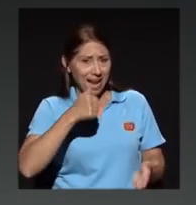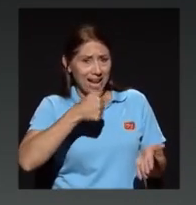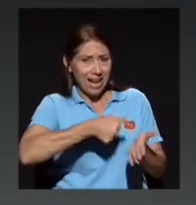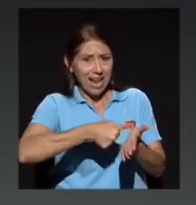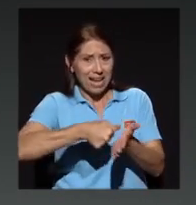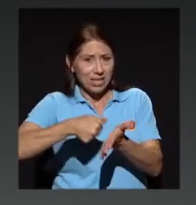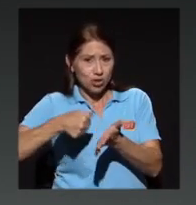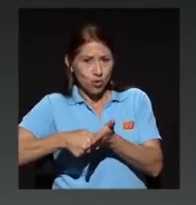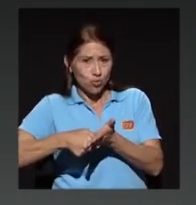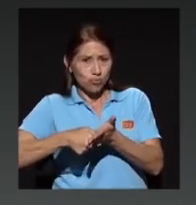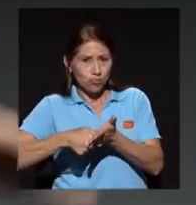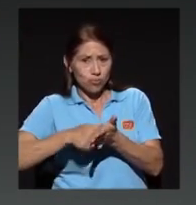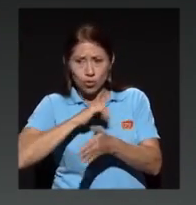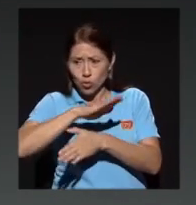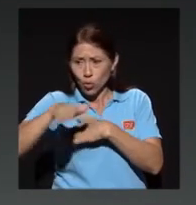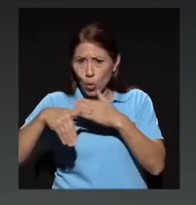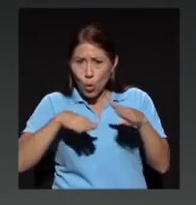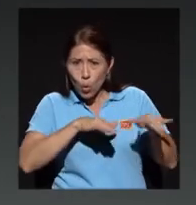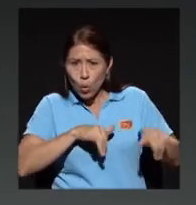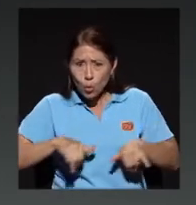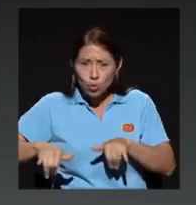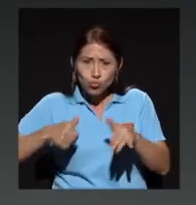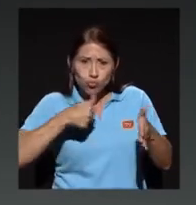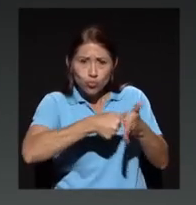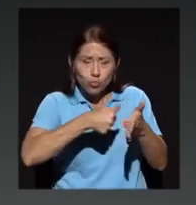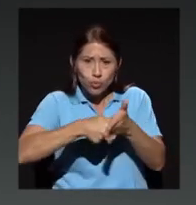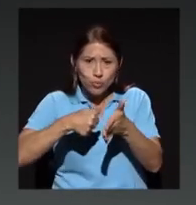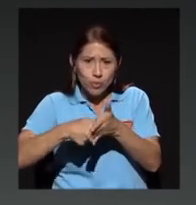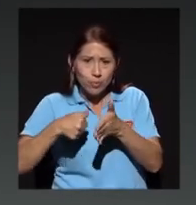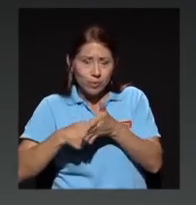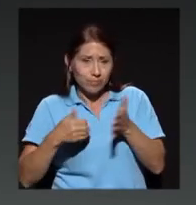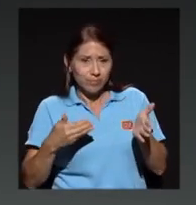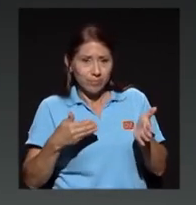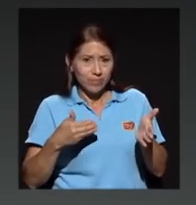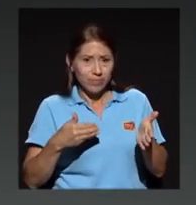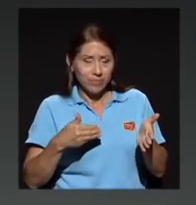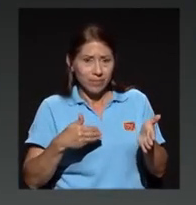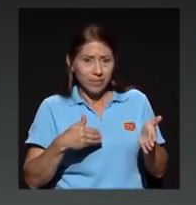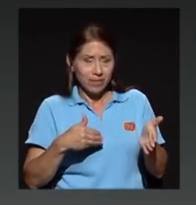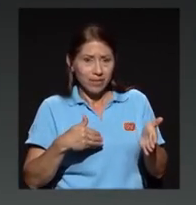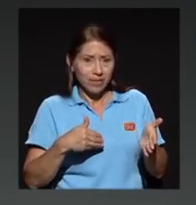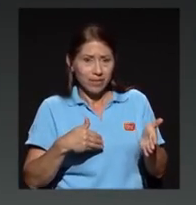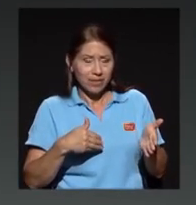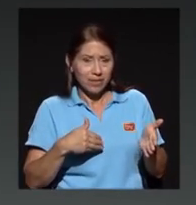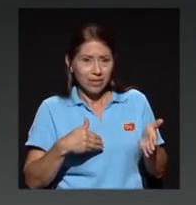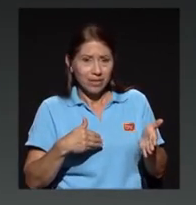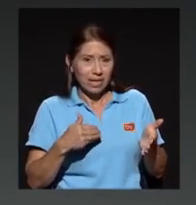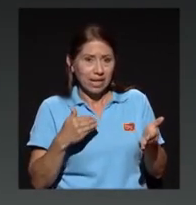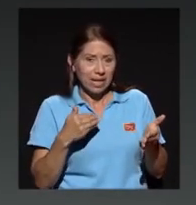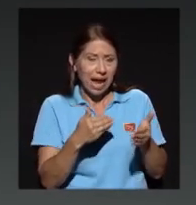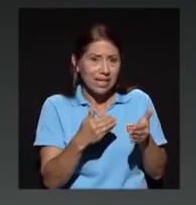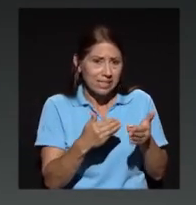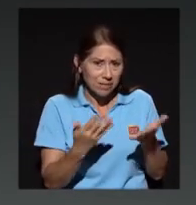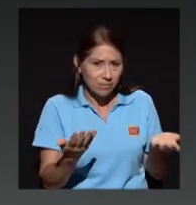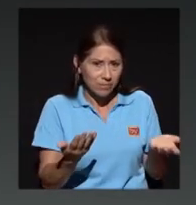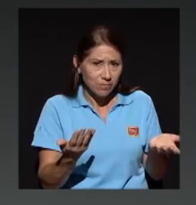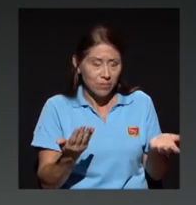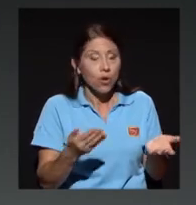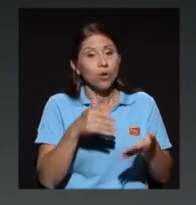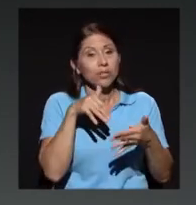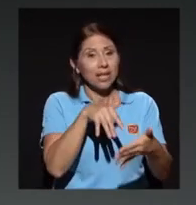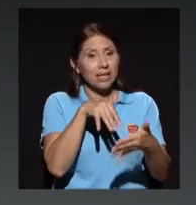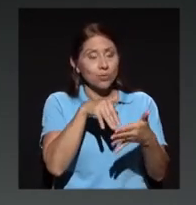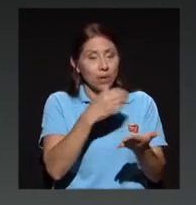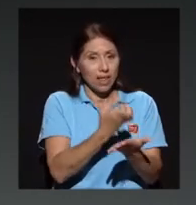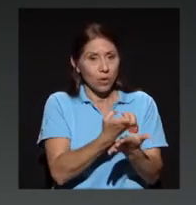unánime, casi, bueno, no puede haber, casi unánime. La Escuela de Economía